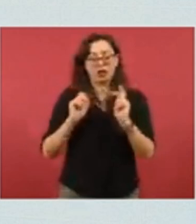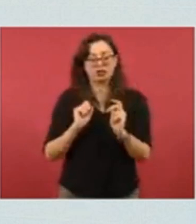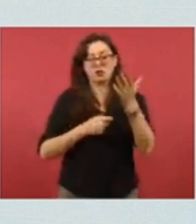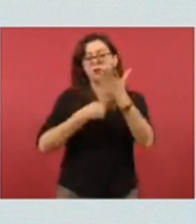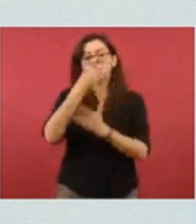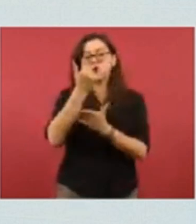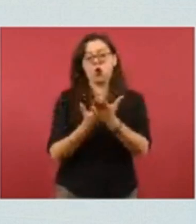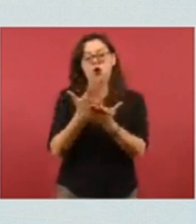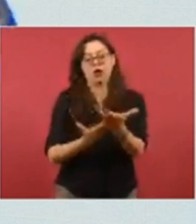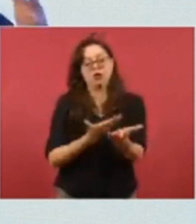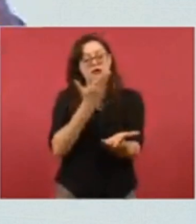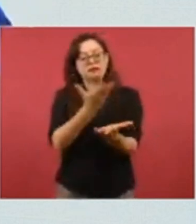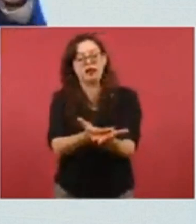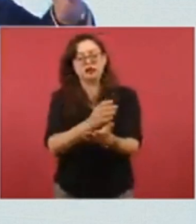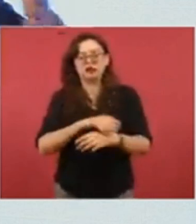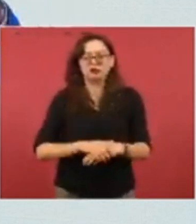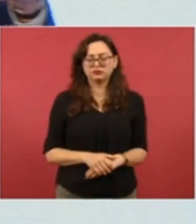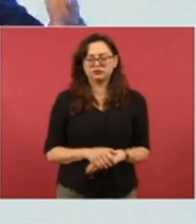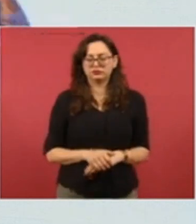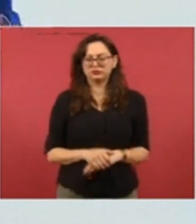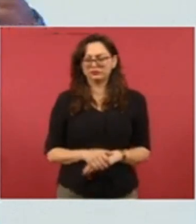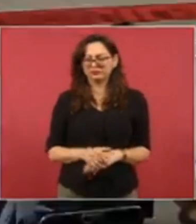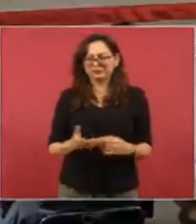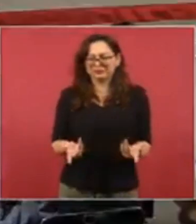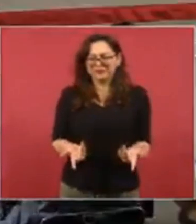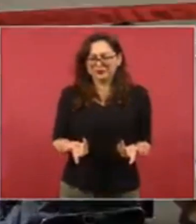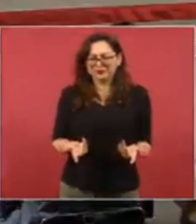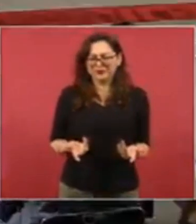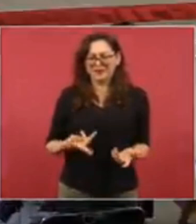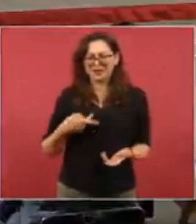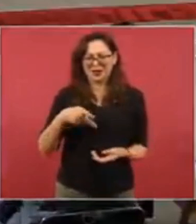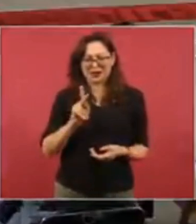en un gobierno que estaba completamente infiltrado,